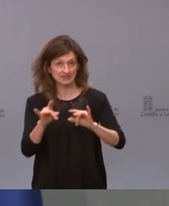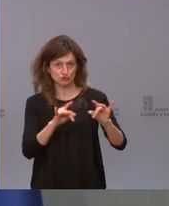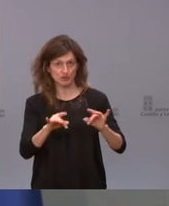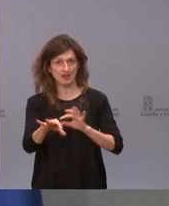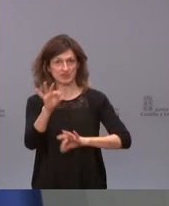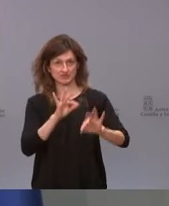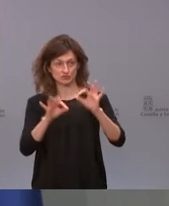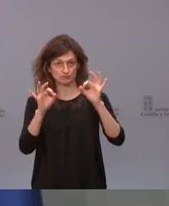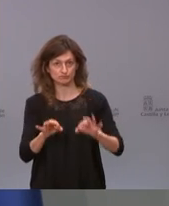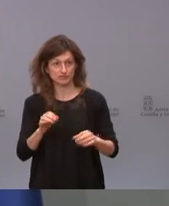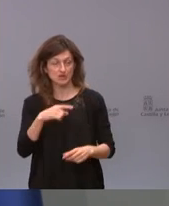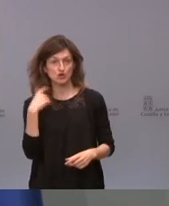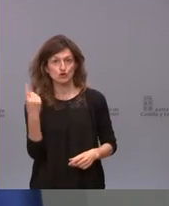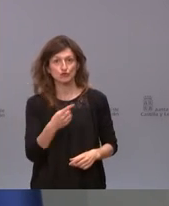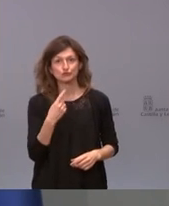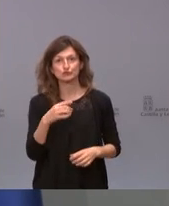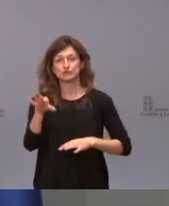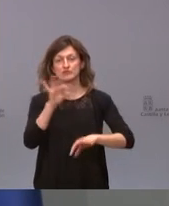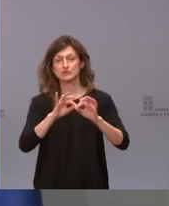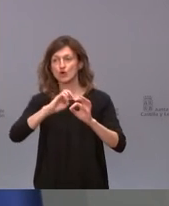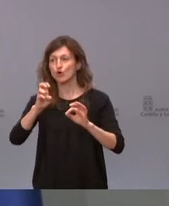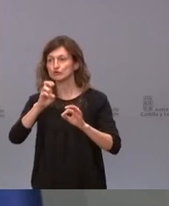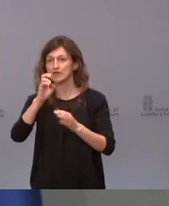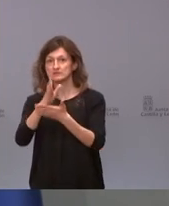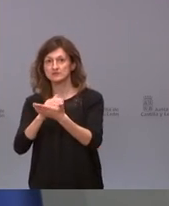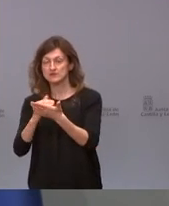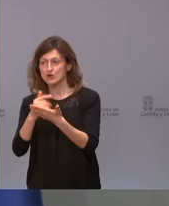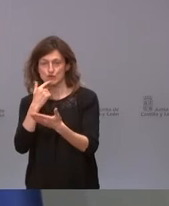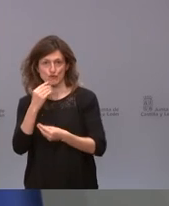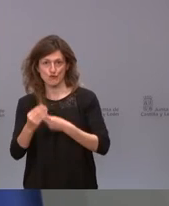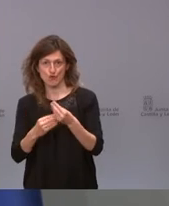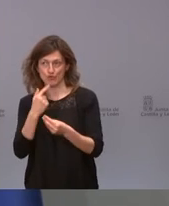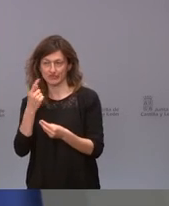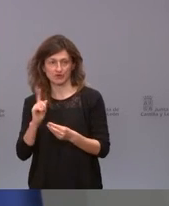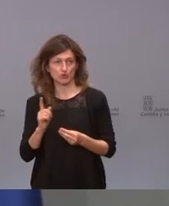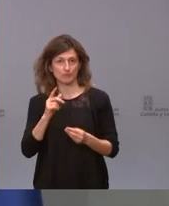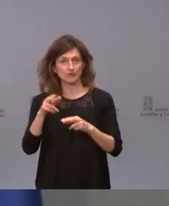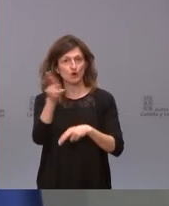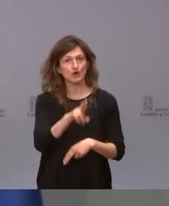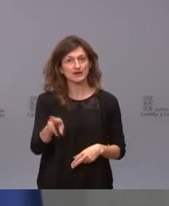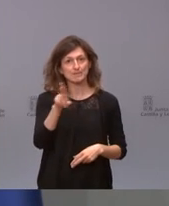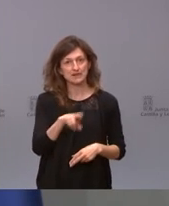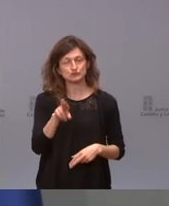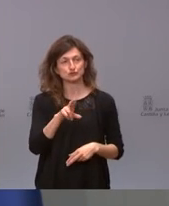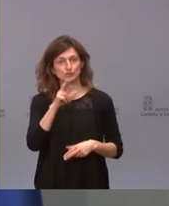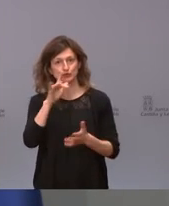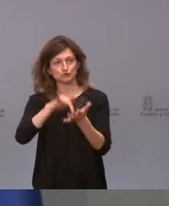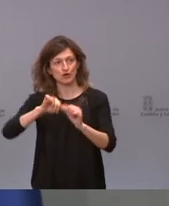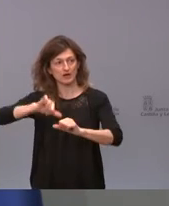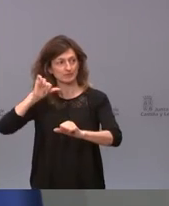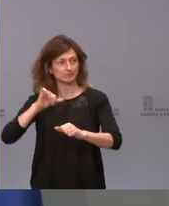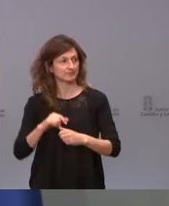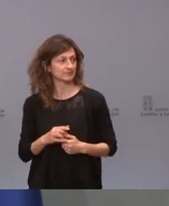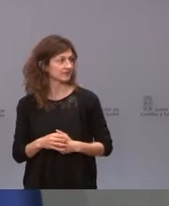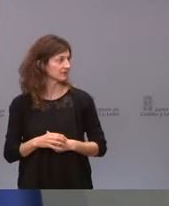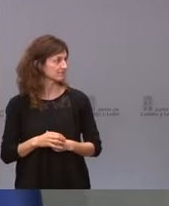interterritorial nosotros no valoramos las decisiones de otras comunidades autónomas pero voy a hacer un breve repaso de cuántas veces nos ha ocurrido esto mire el primer estado de